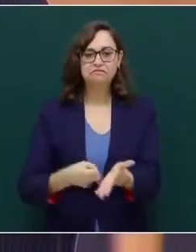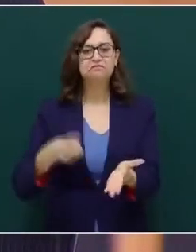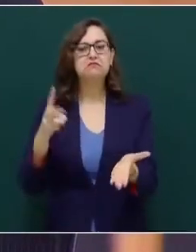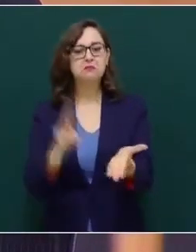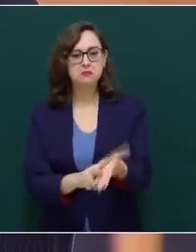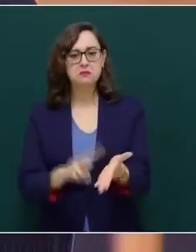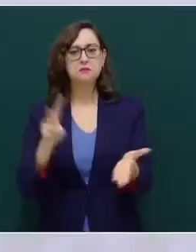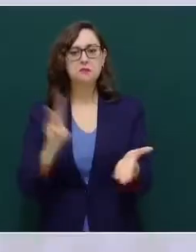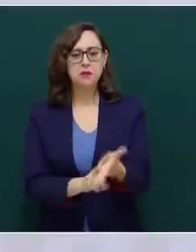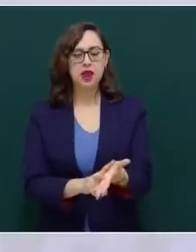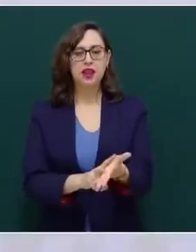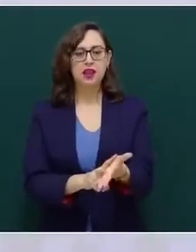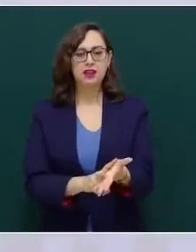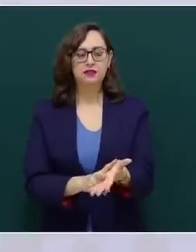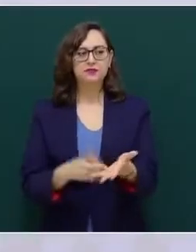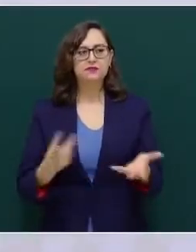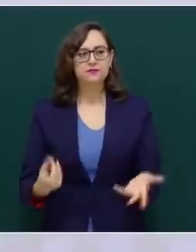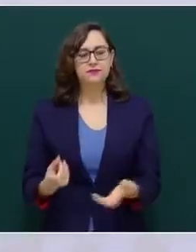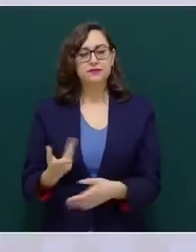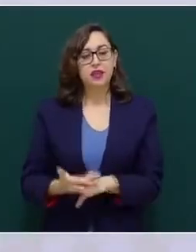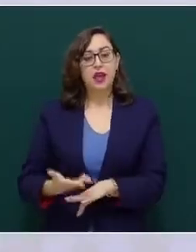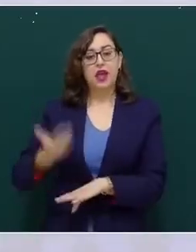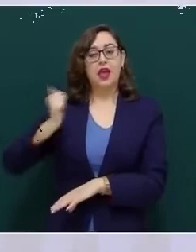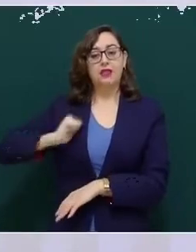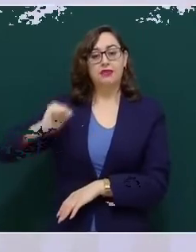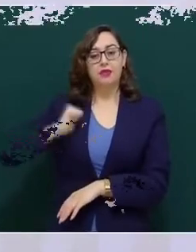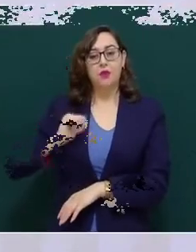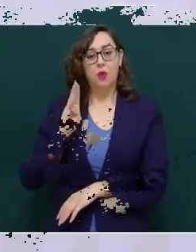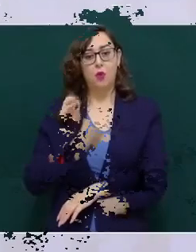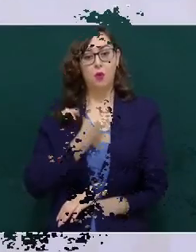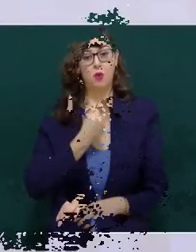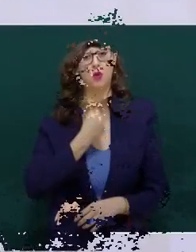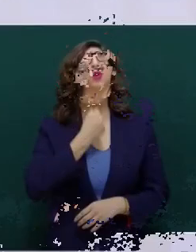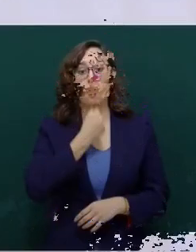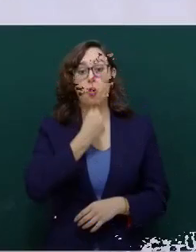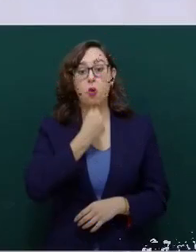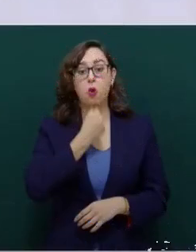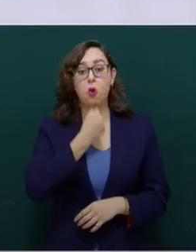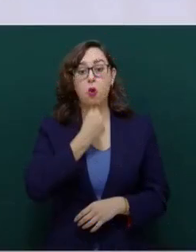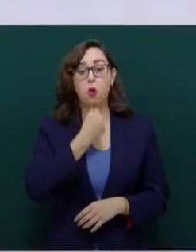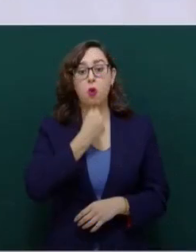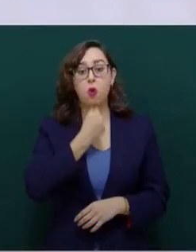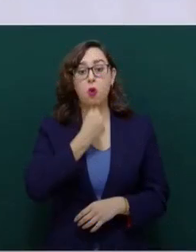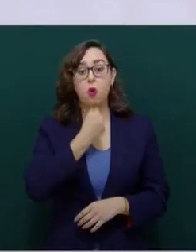Mantengamos vivo el sueño de Bolívar. Muchas gracias.